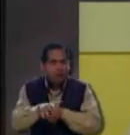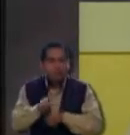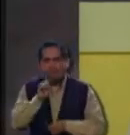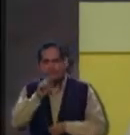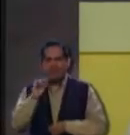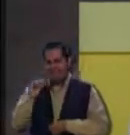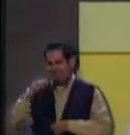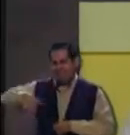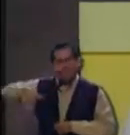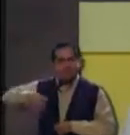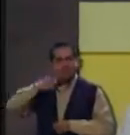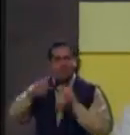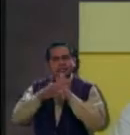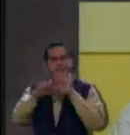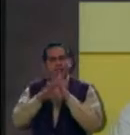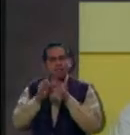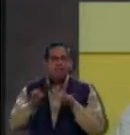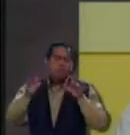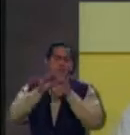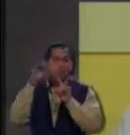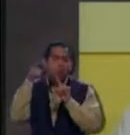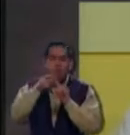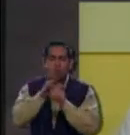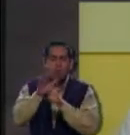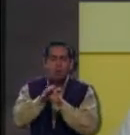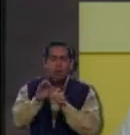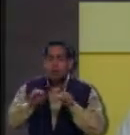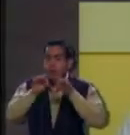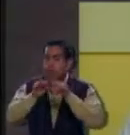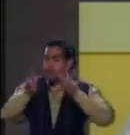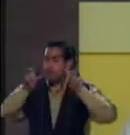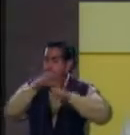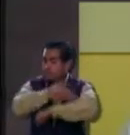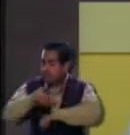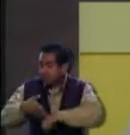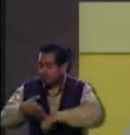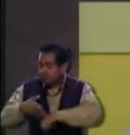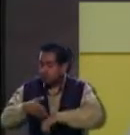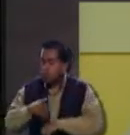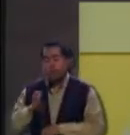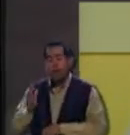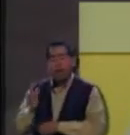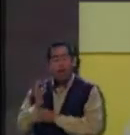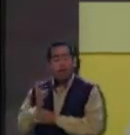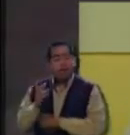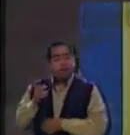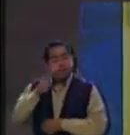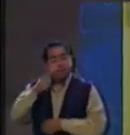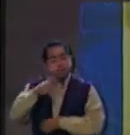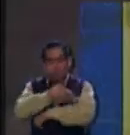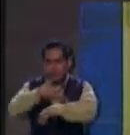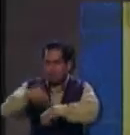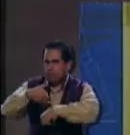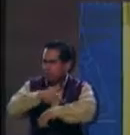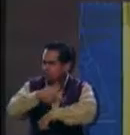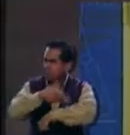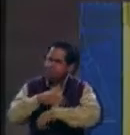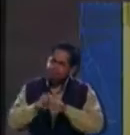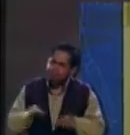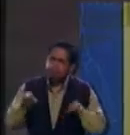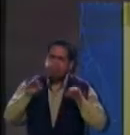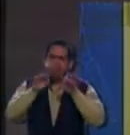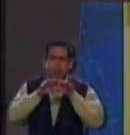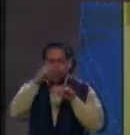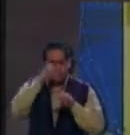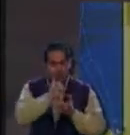Comentábamos también, por ejemplo, qué tan importante es la familia, ¿no? Sí, yo creo que la familia es fundamental en el